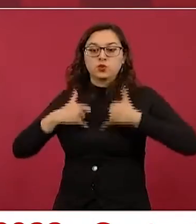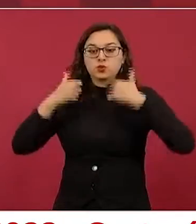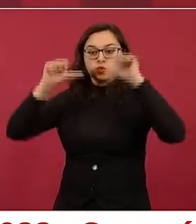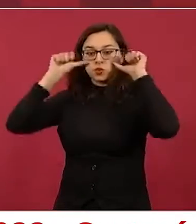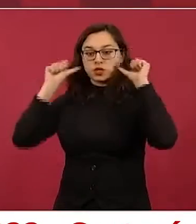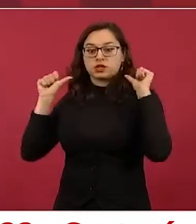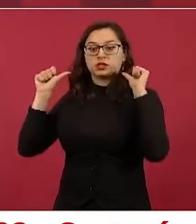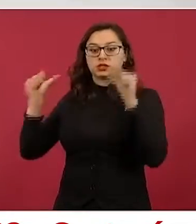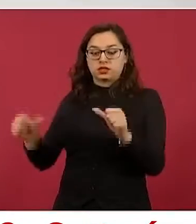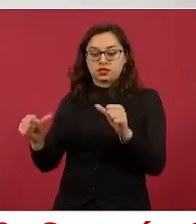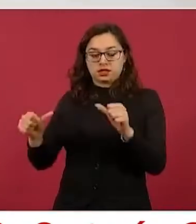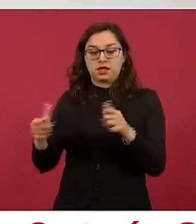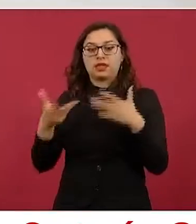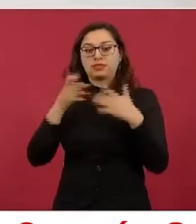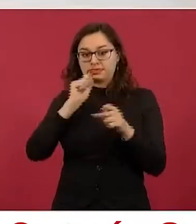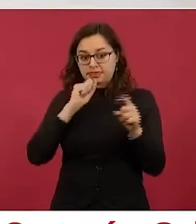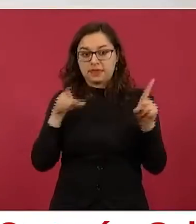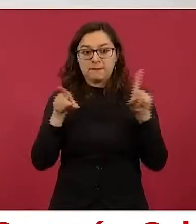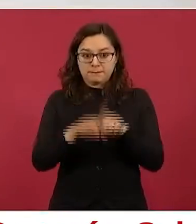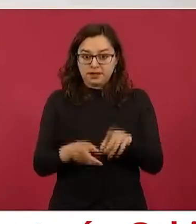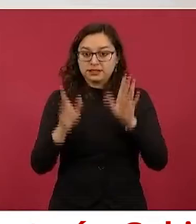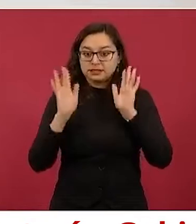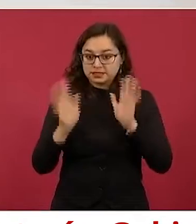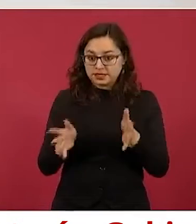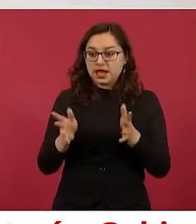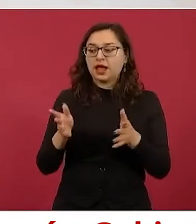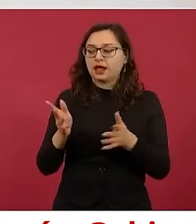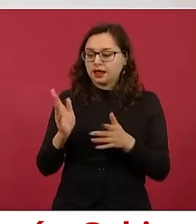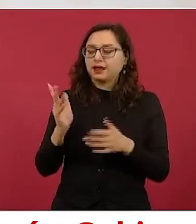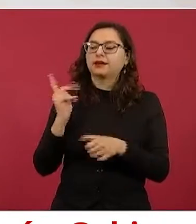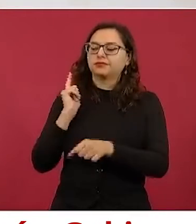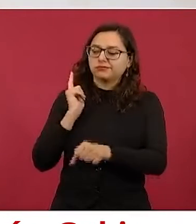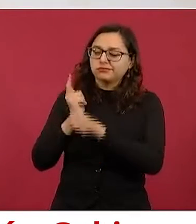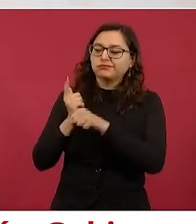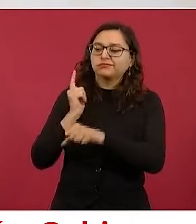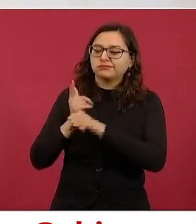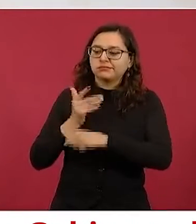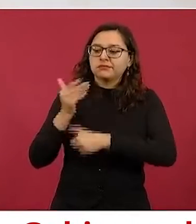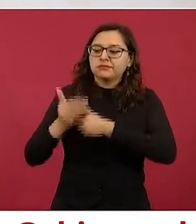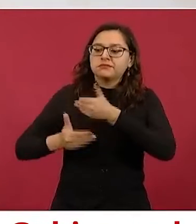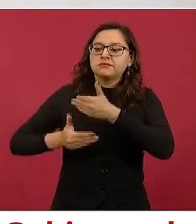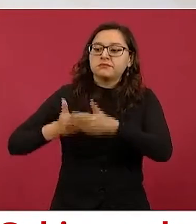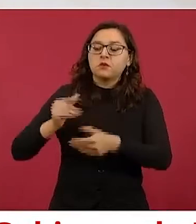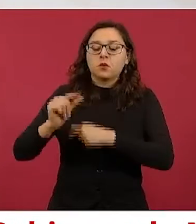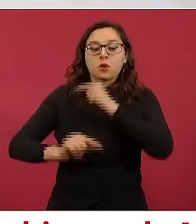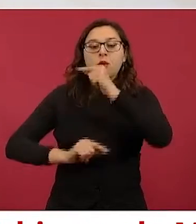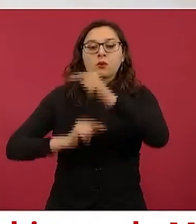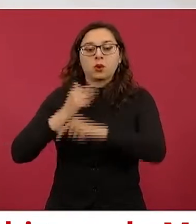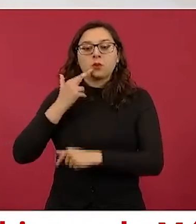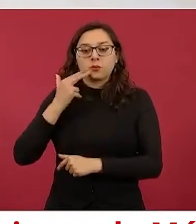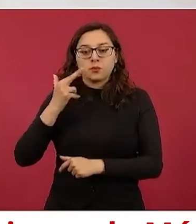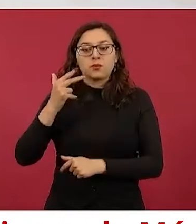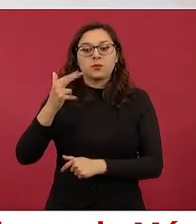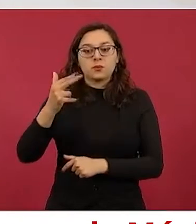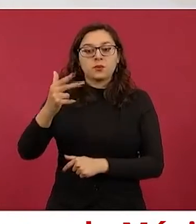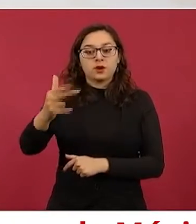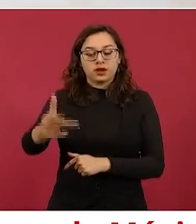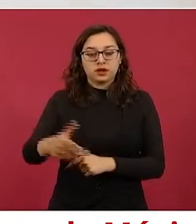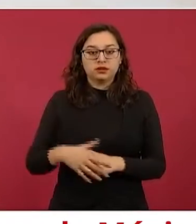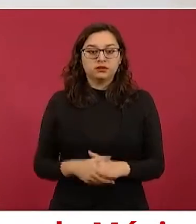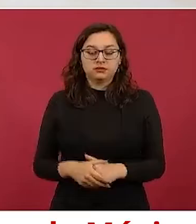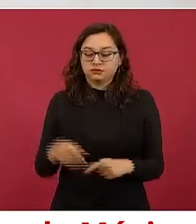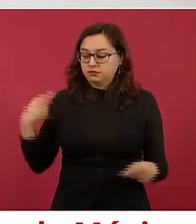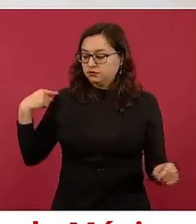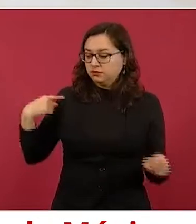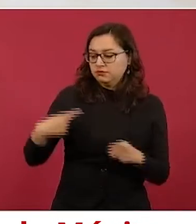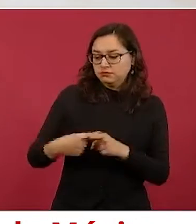empezamos a notar que hay resultados. Después de tres